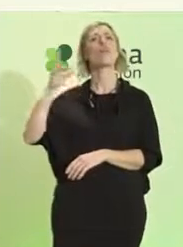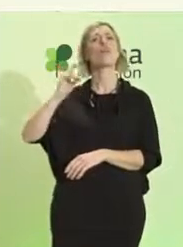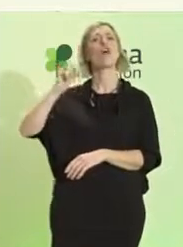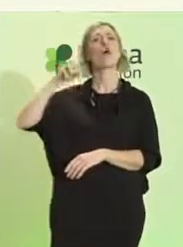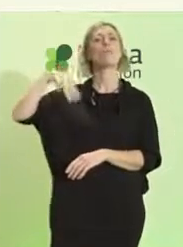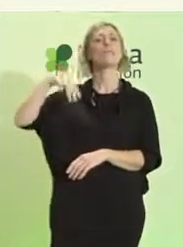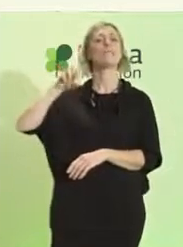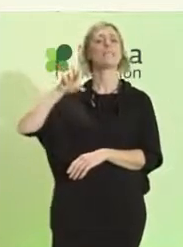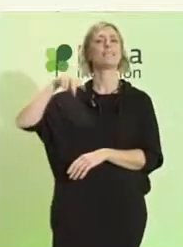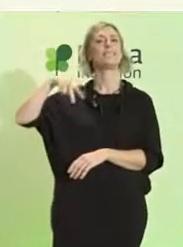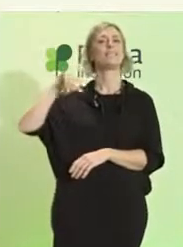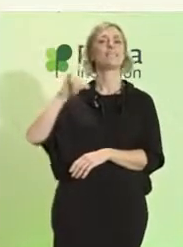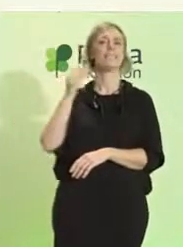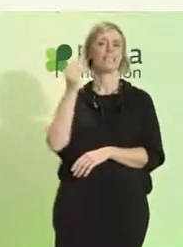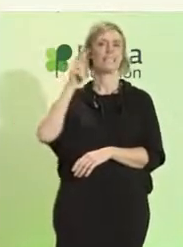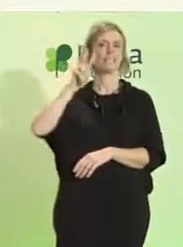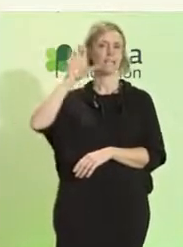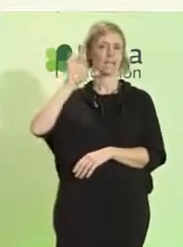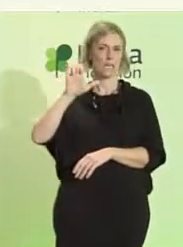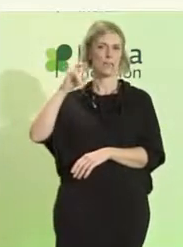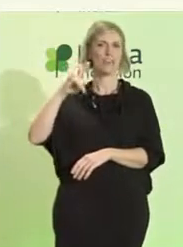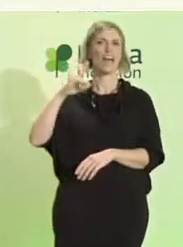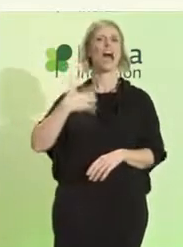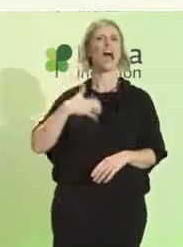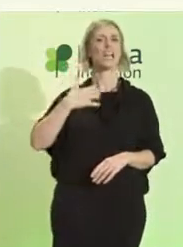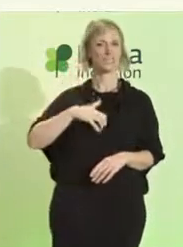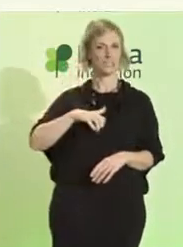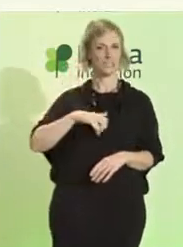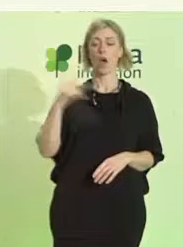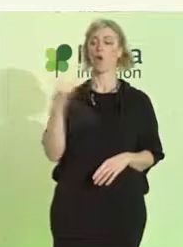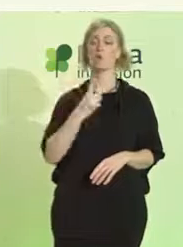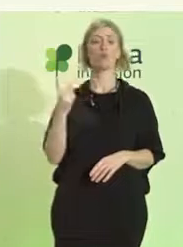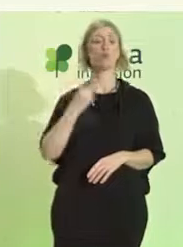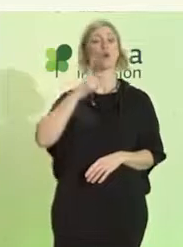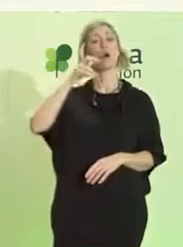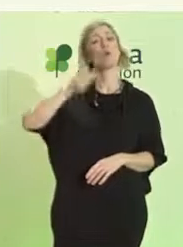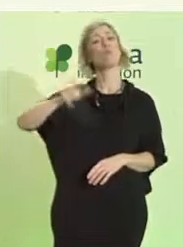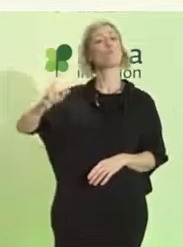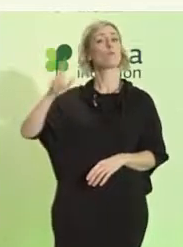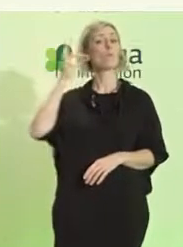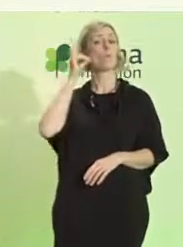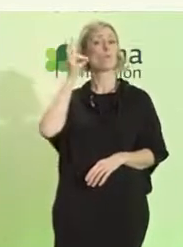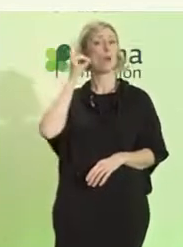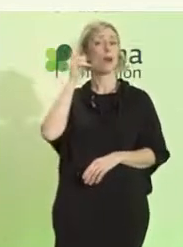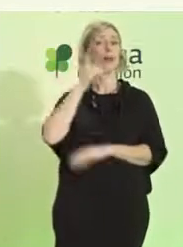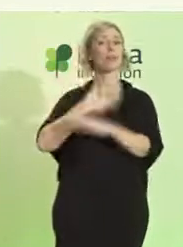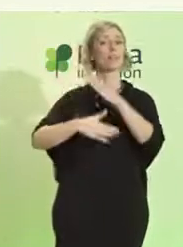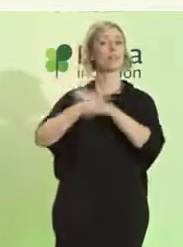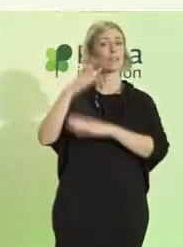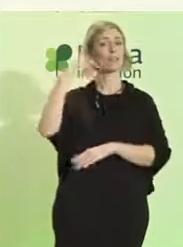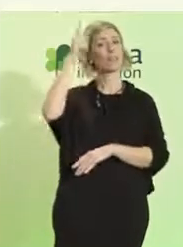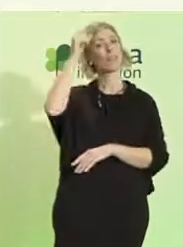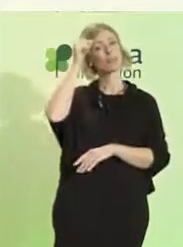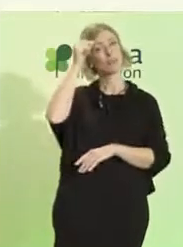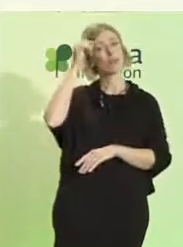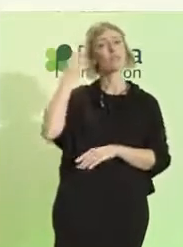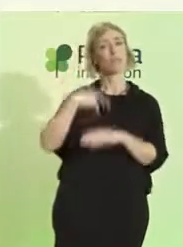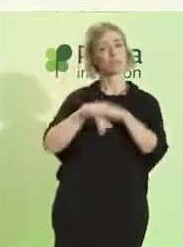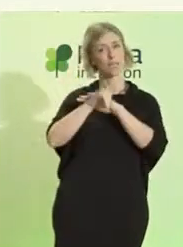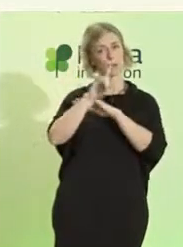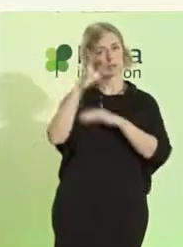Ellas son dos mujeres con discapacidad intelectual y del desarrollo, expertas en experiencia.